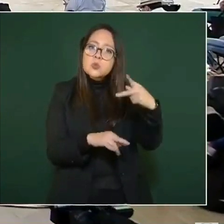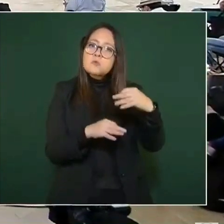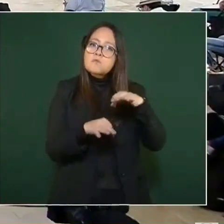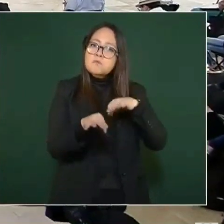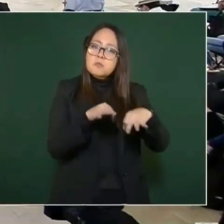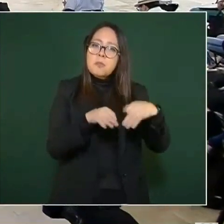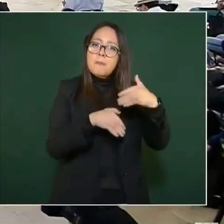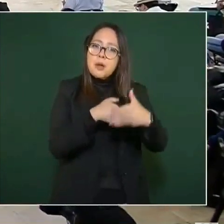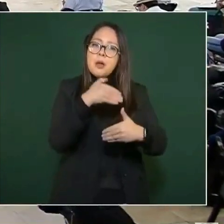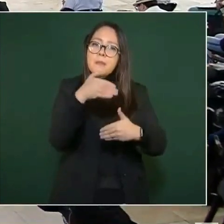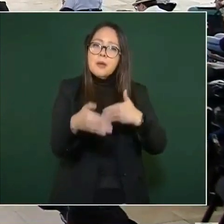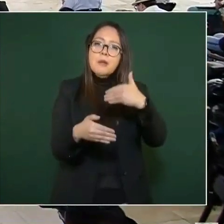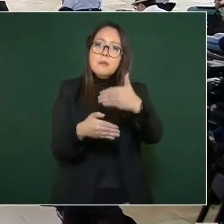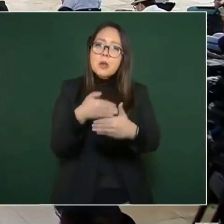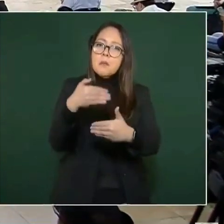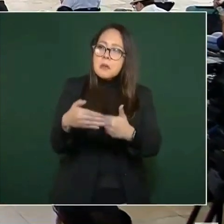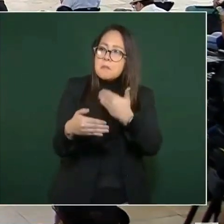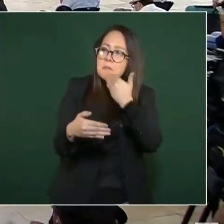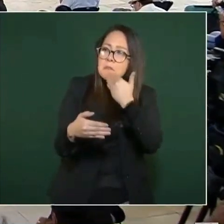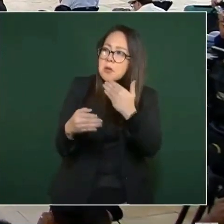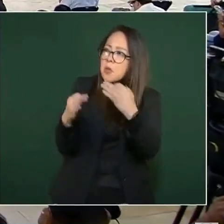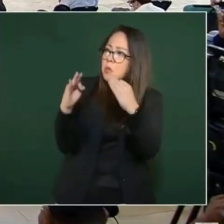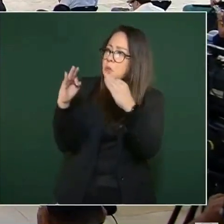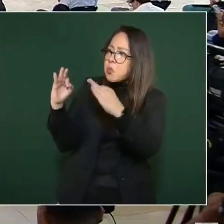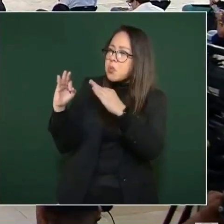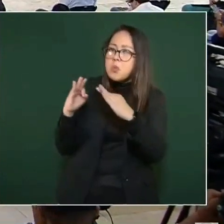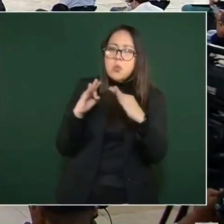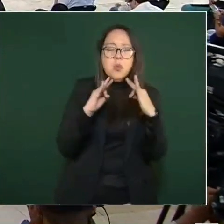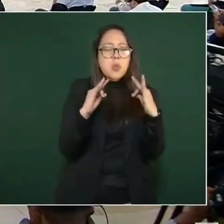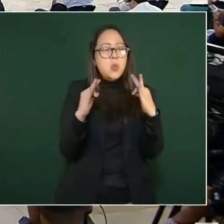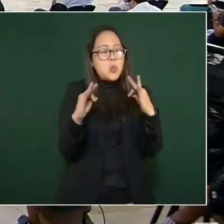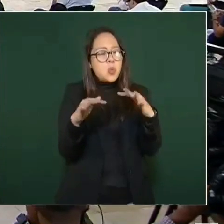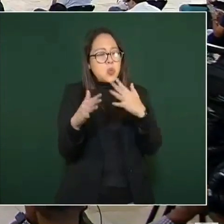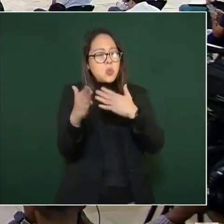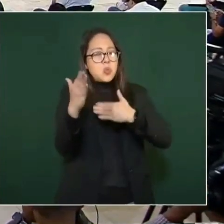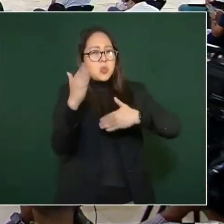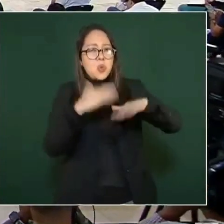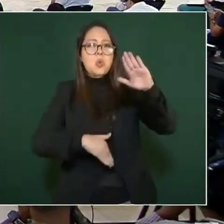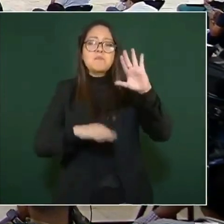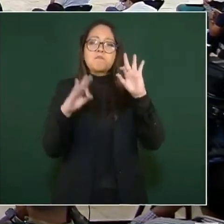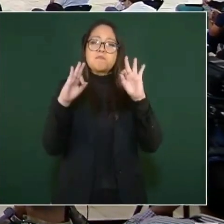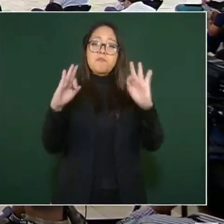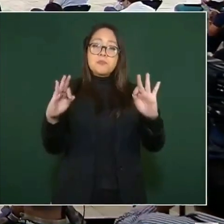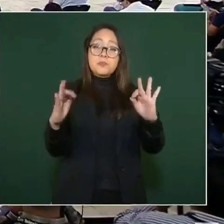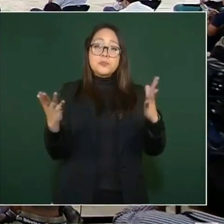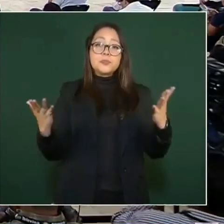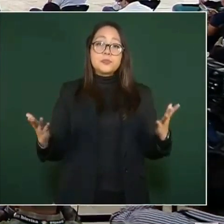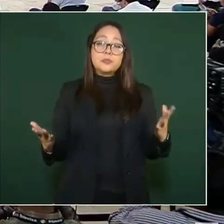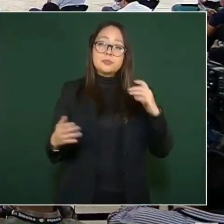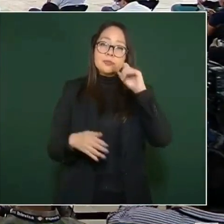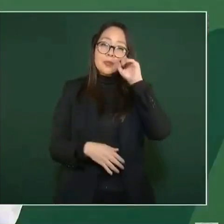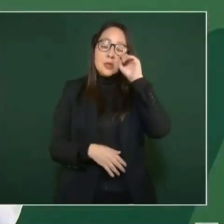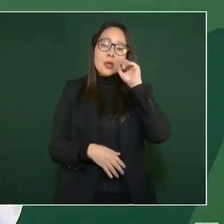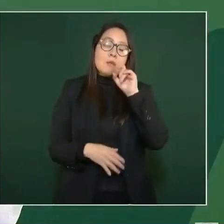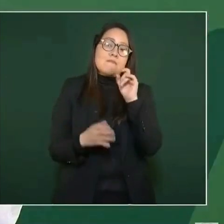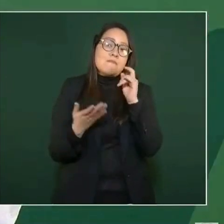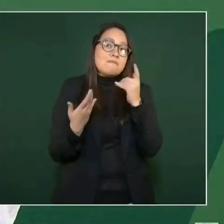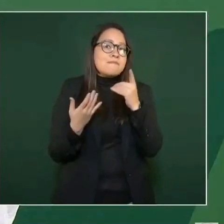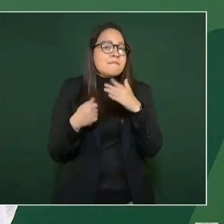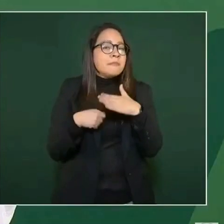un gobierno ejemplar, sobre todo lo subrayo